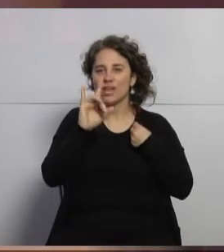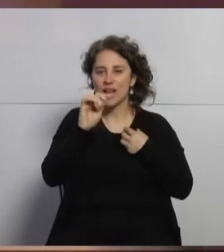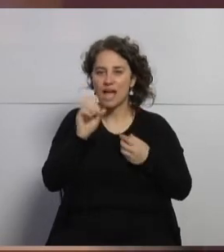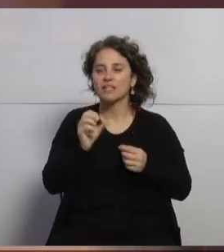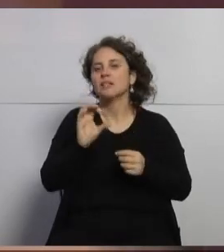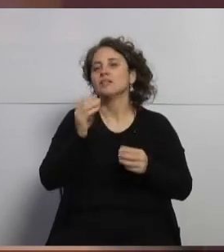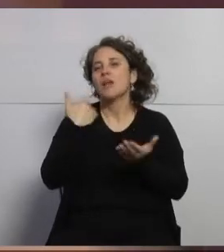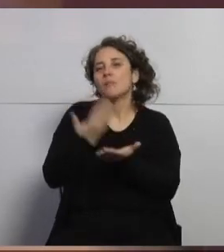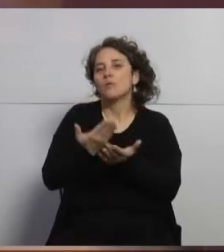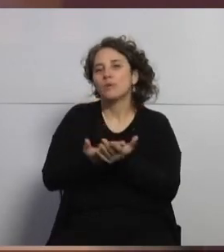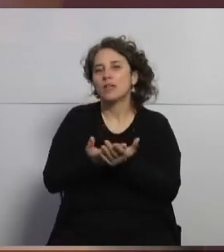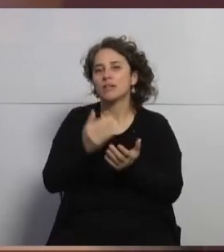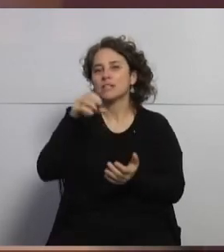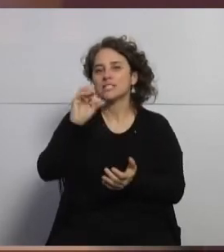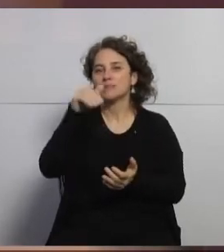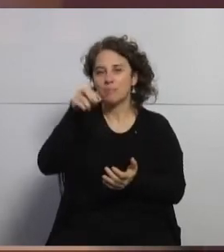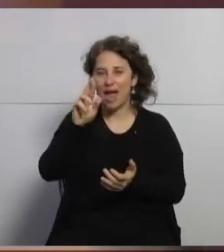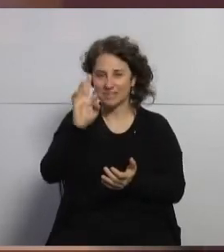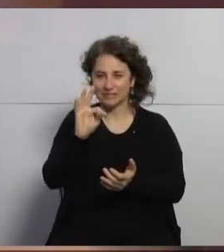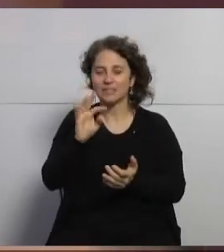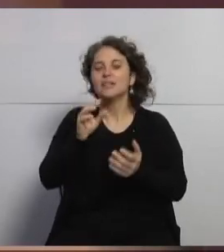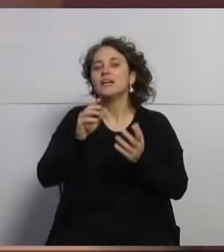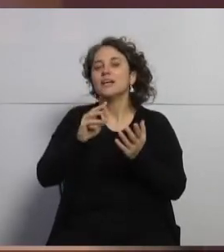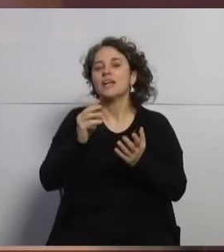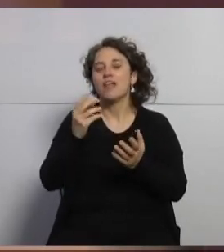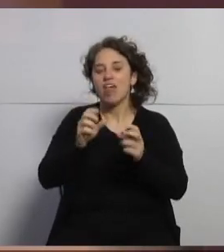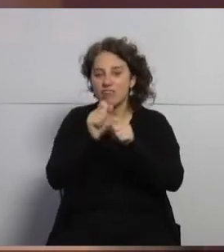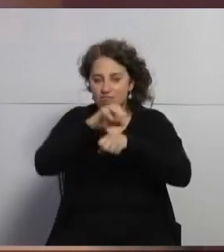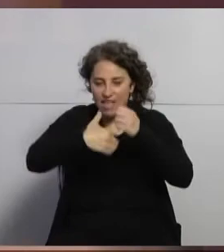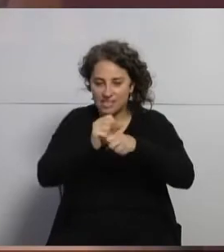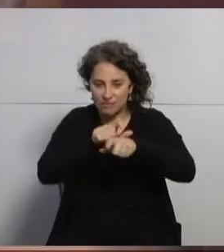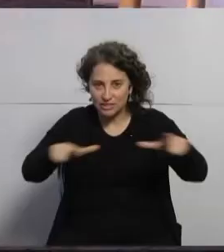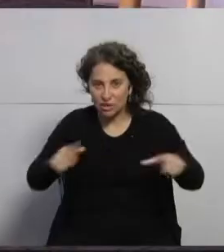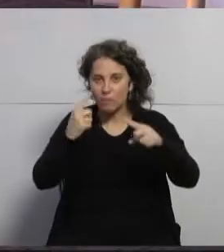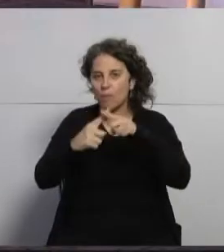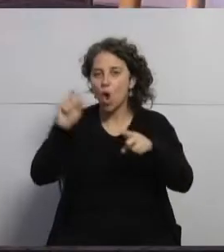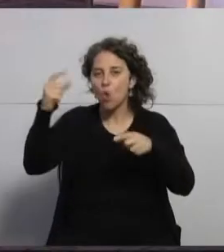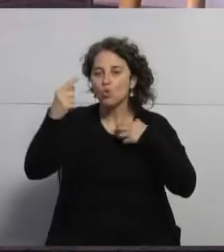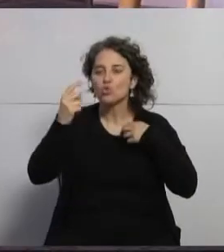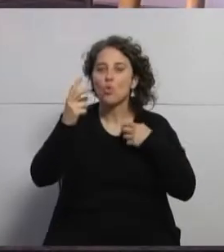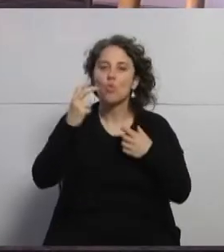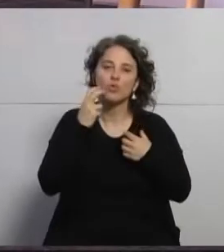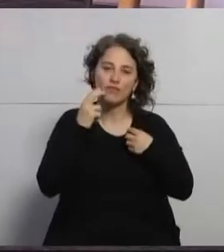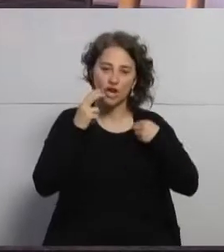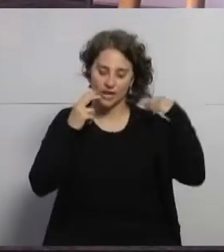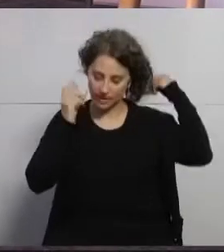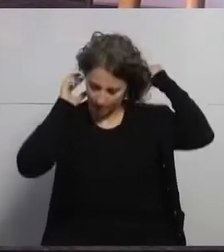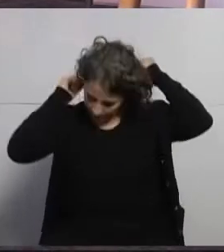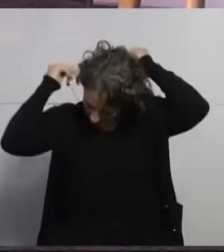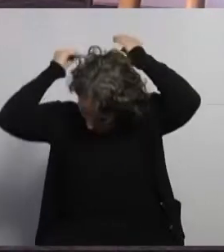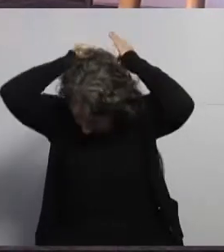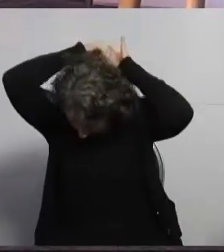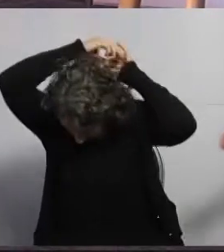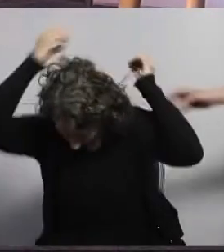su propuesta de Smart Detection desinfección mediante luz ultravioleta. Ricardo buen mediodía bienvenido. Buen mediodía muchas